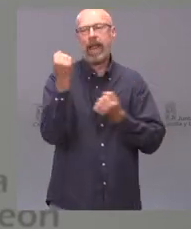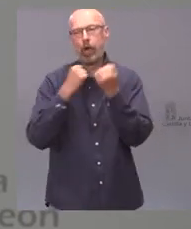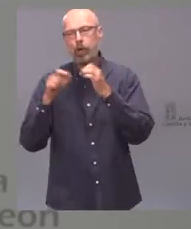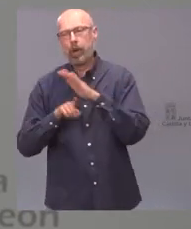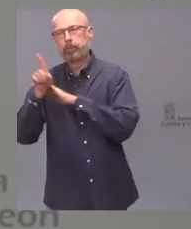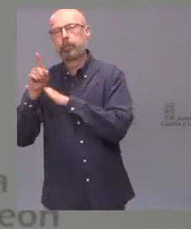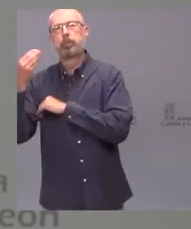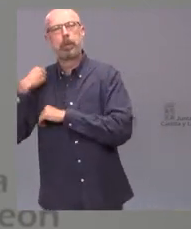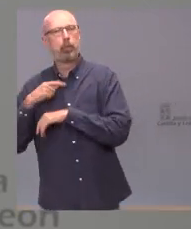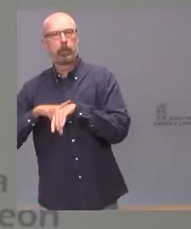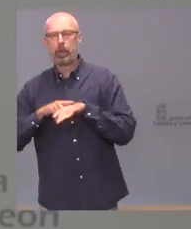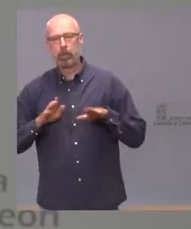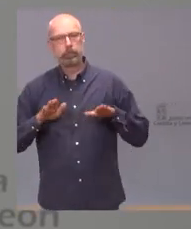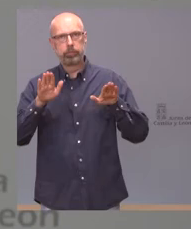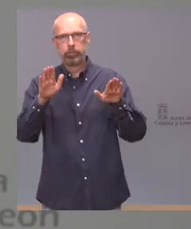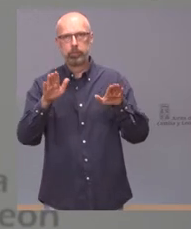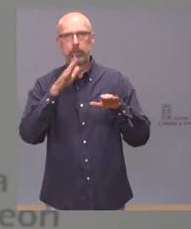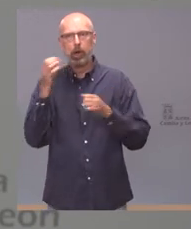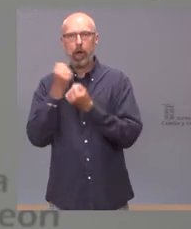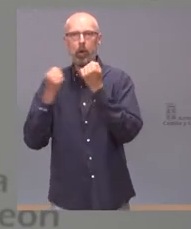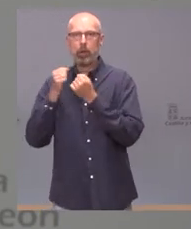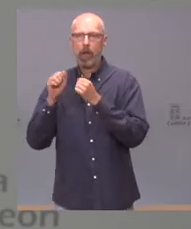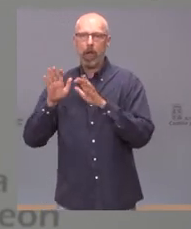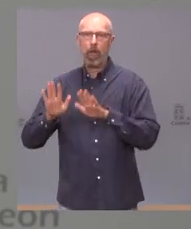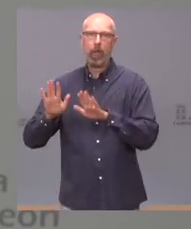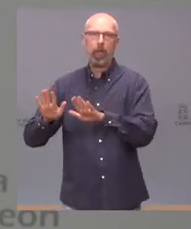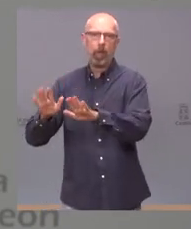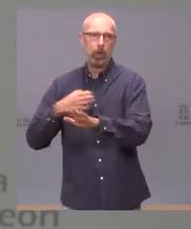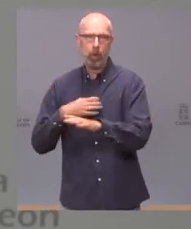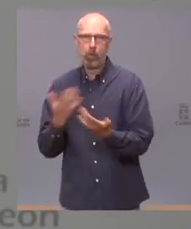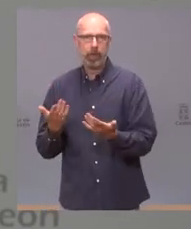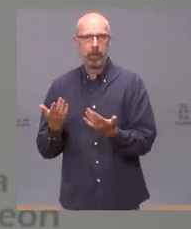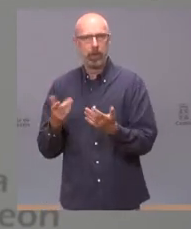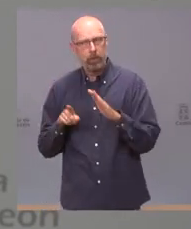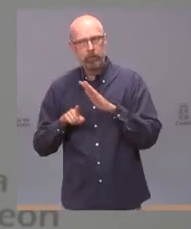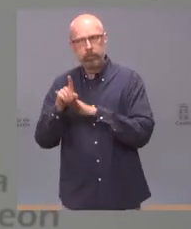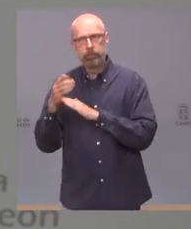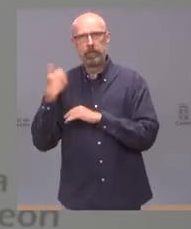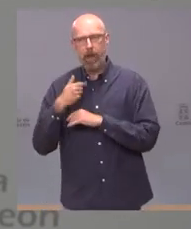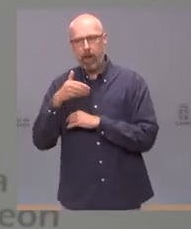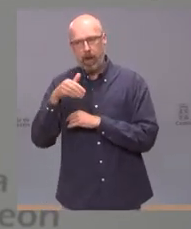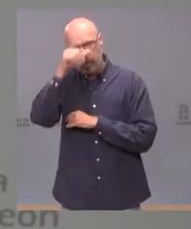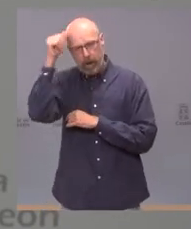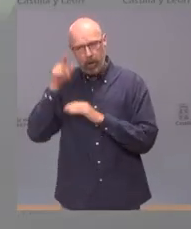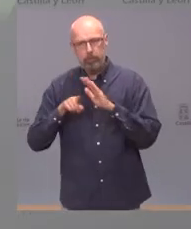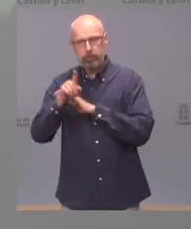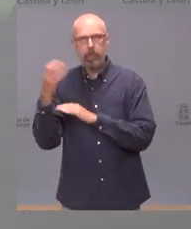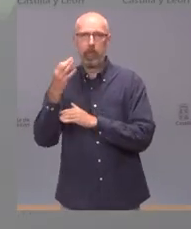no puede demorarse más y que esperemos que este verano la economía de España pueda empezar a crecer y pueda empezar a remontar